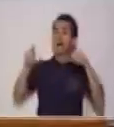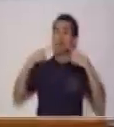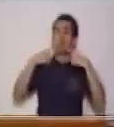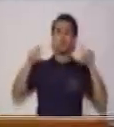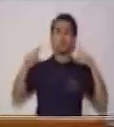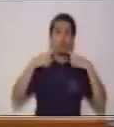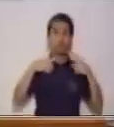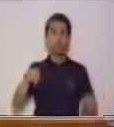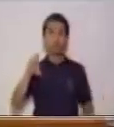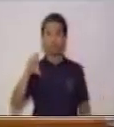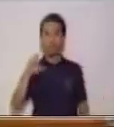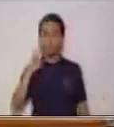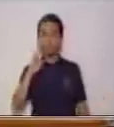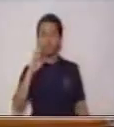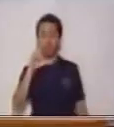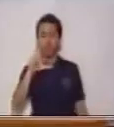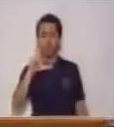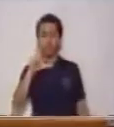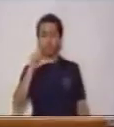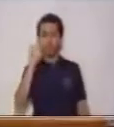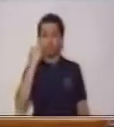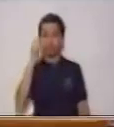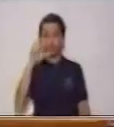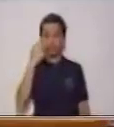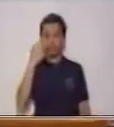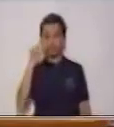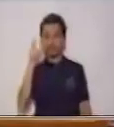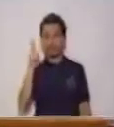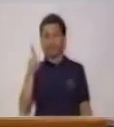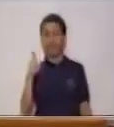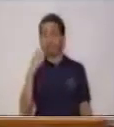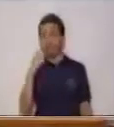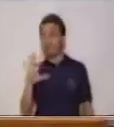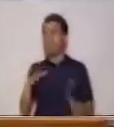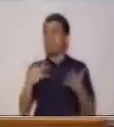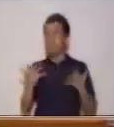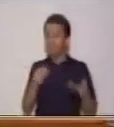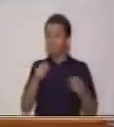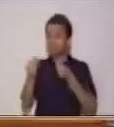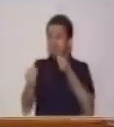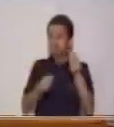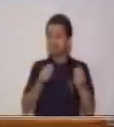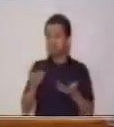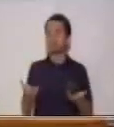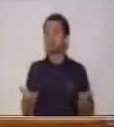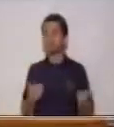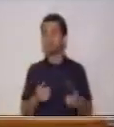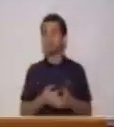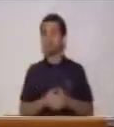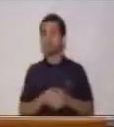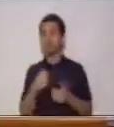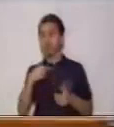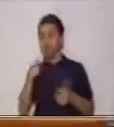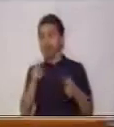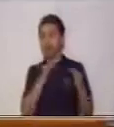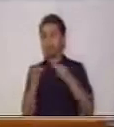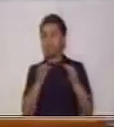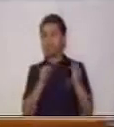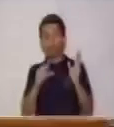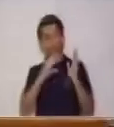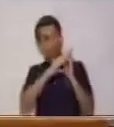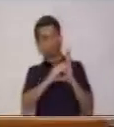anuncio publicitario y su estructura y cuáles son sus finalidades, te voy a explicar un poquito acerca de los textos